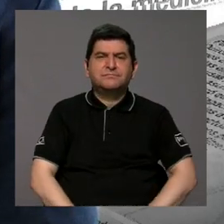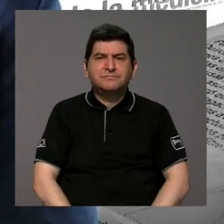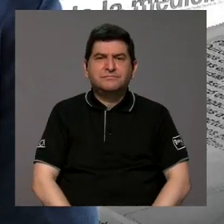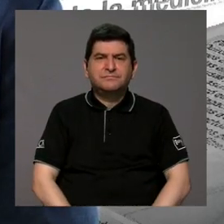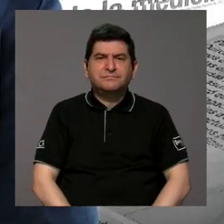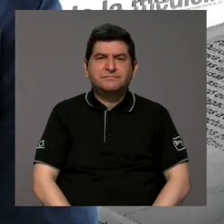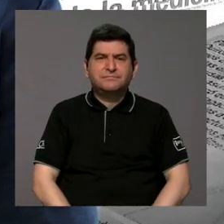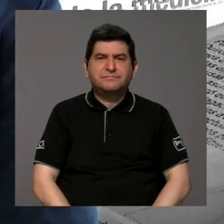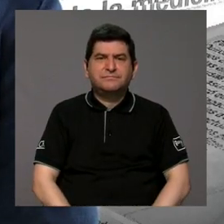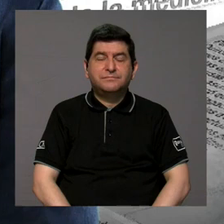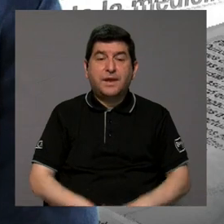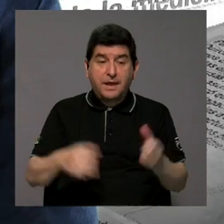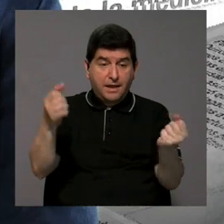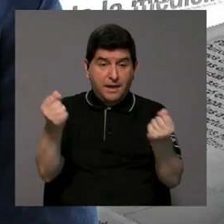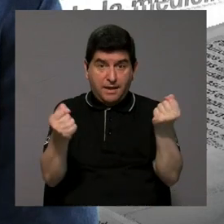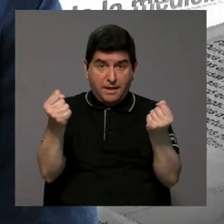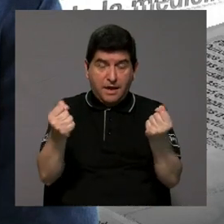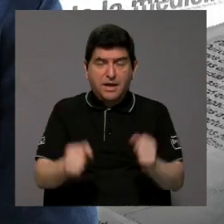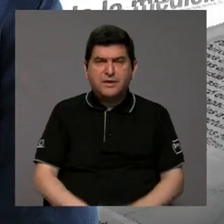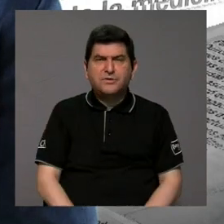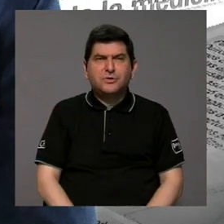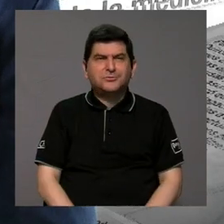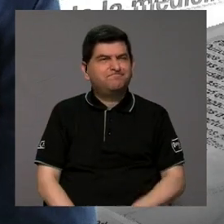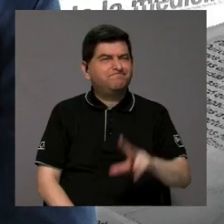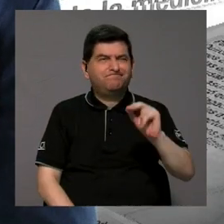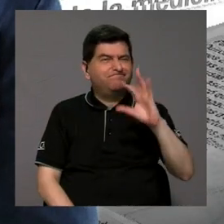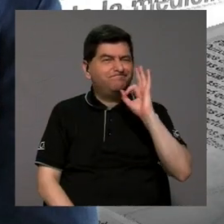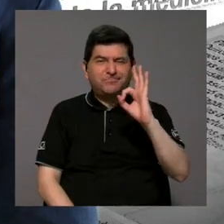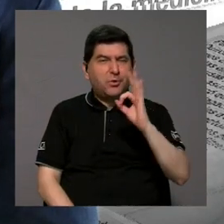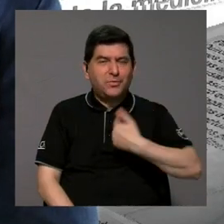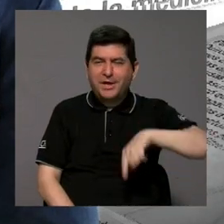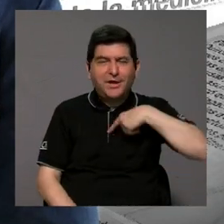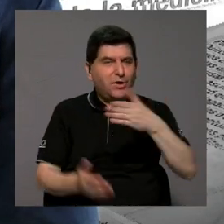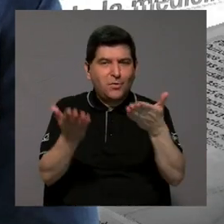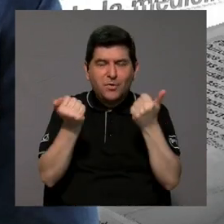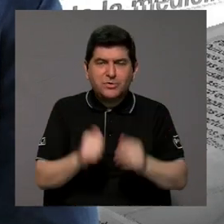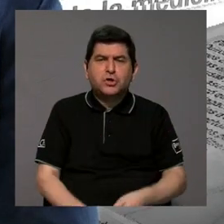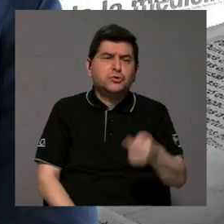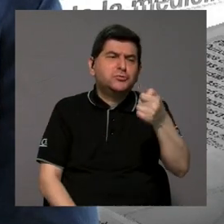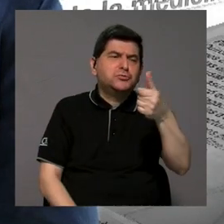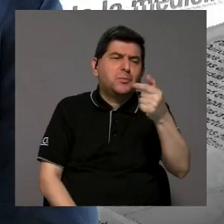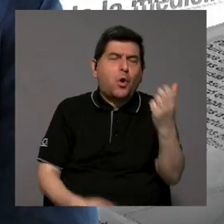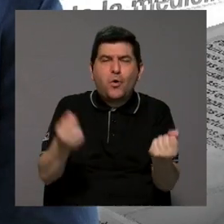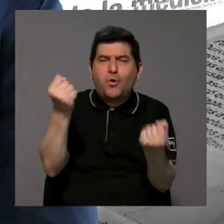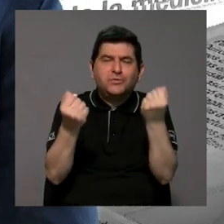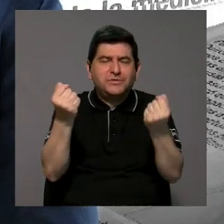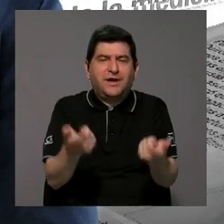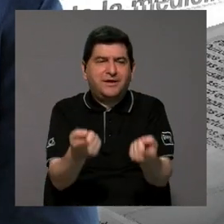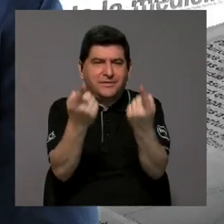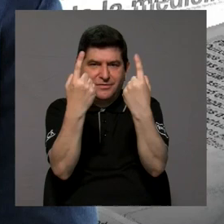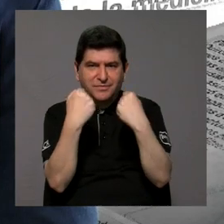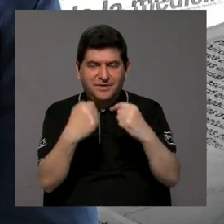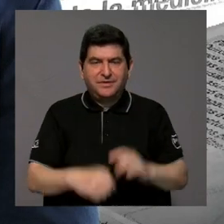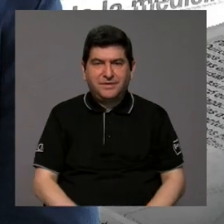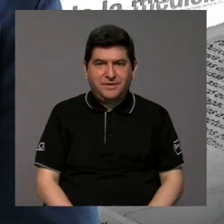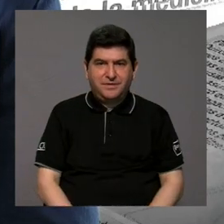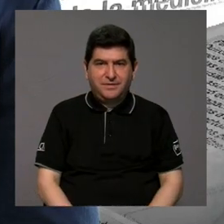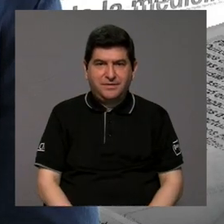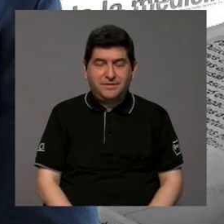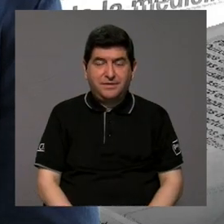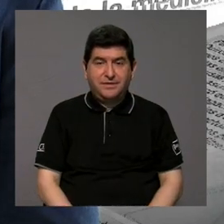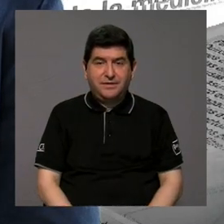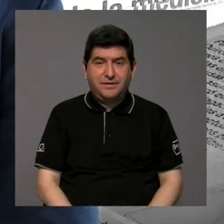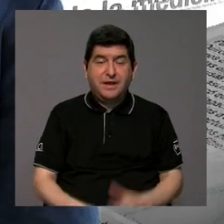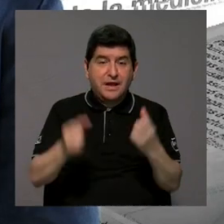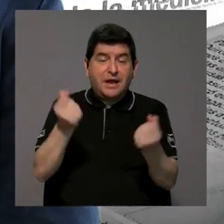en cuanto a vehículos quizás no nos fue tan bien como queríamos porque llegaron muy pocos vehículos los que